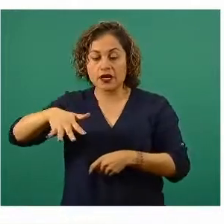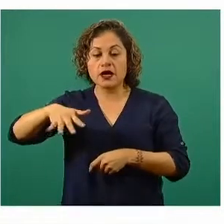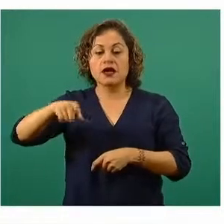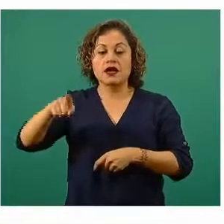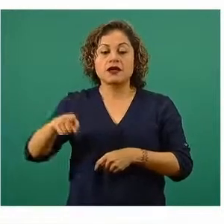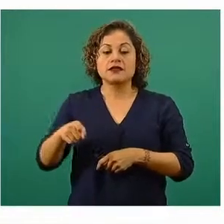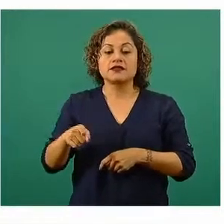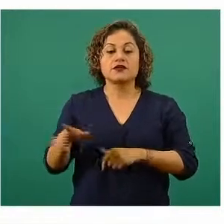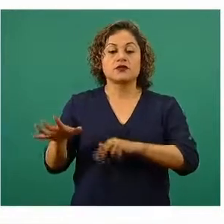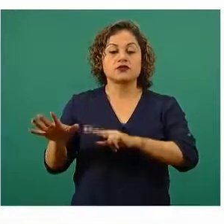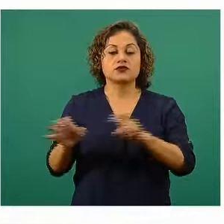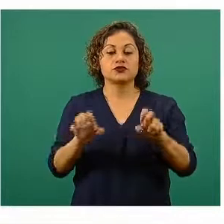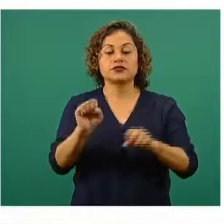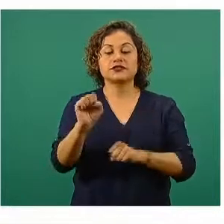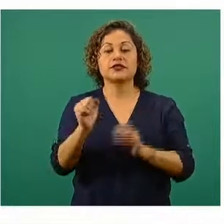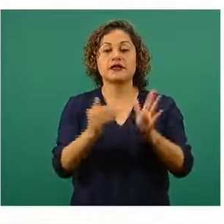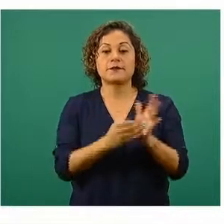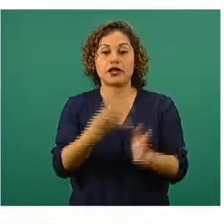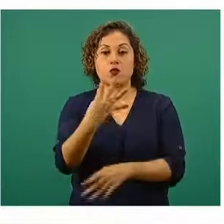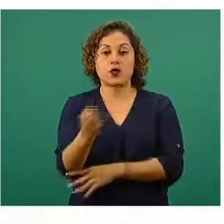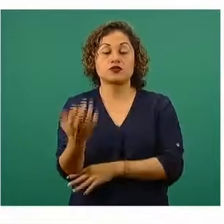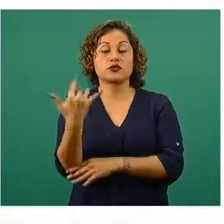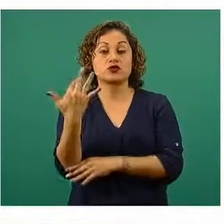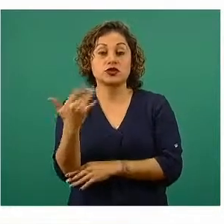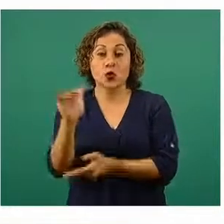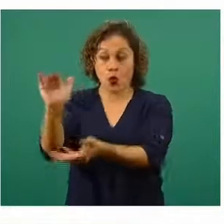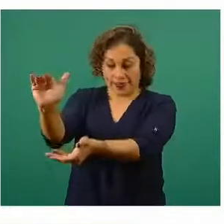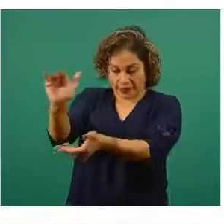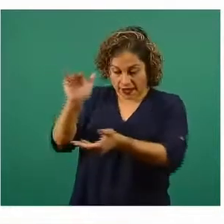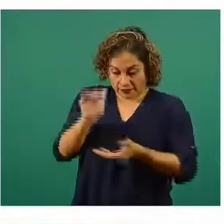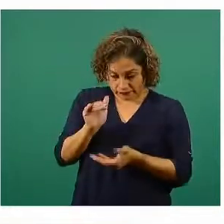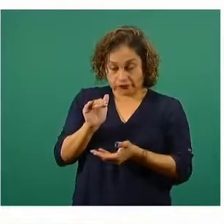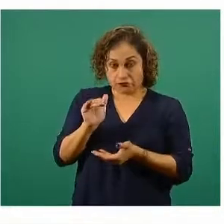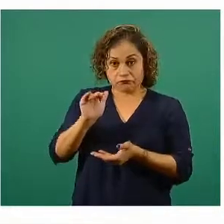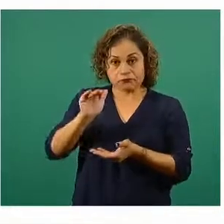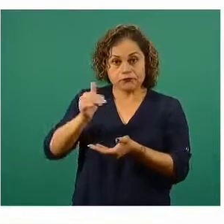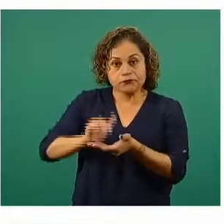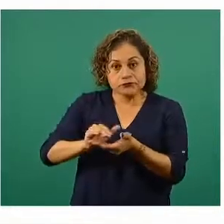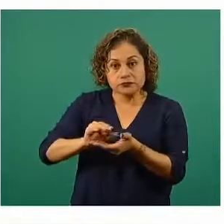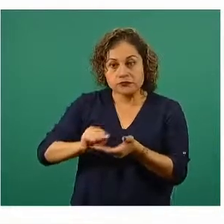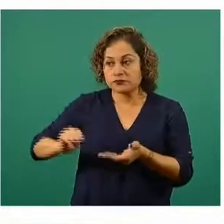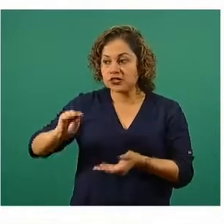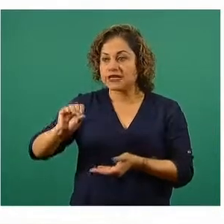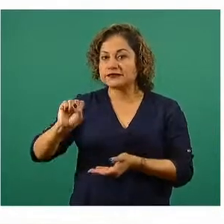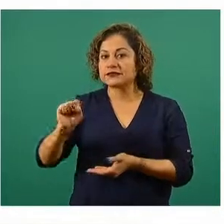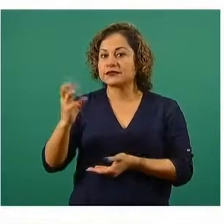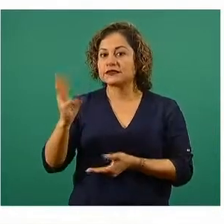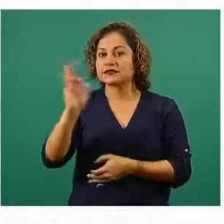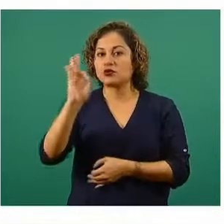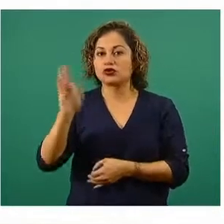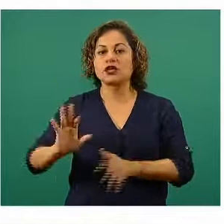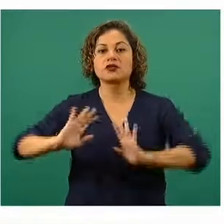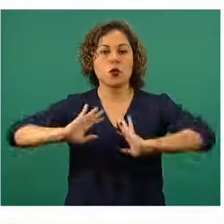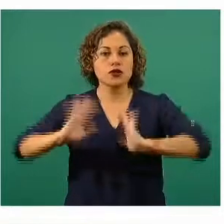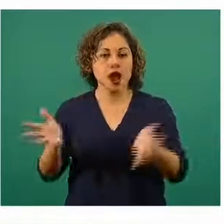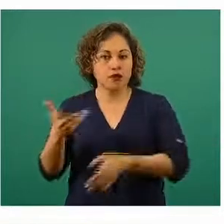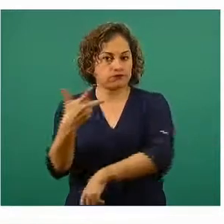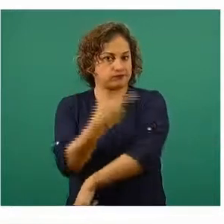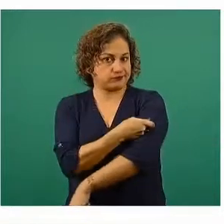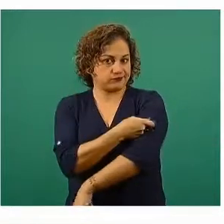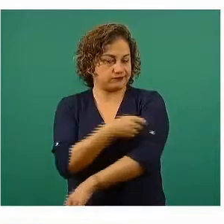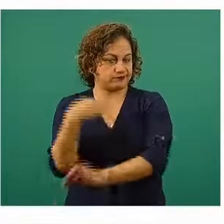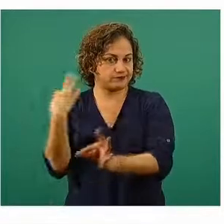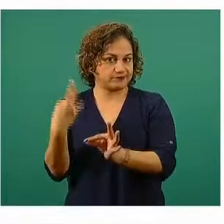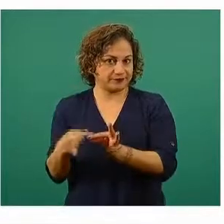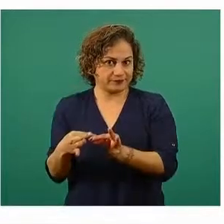.450 dosis, pues ya el 63% de las mismas ha sido aplicada y pueden